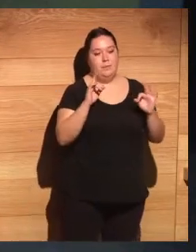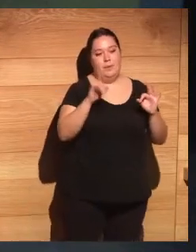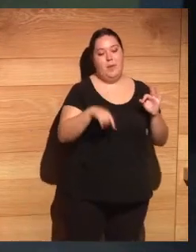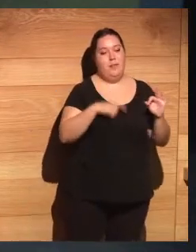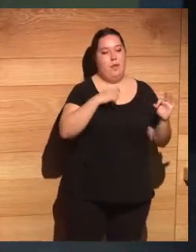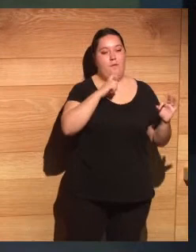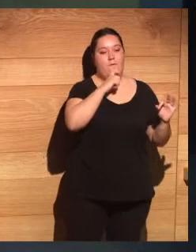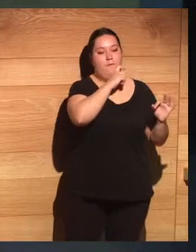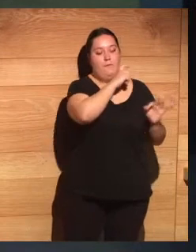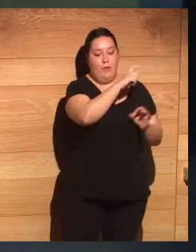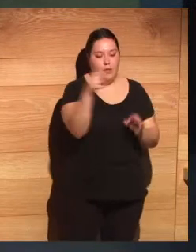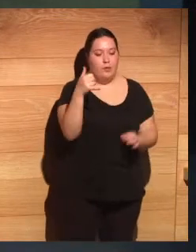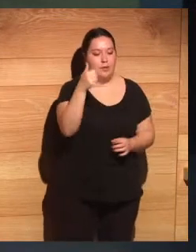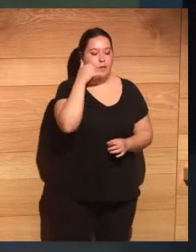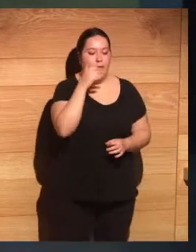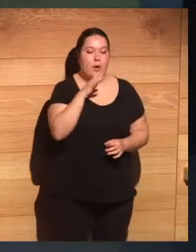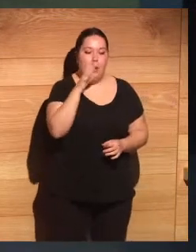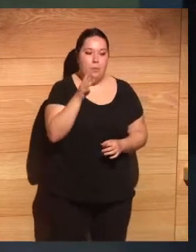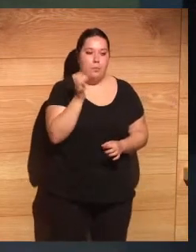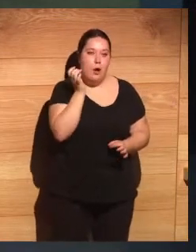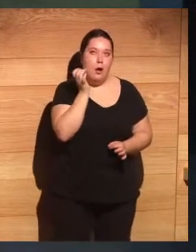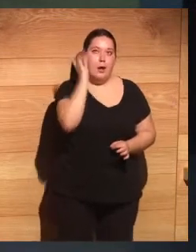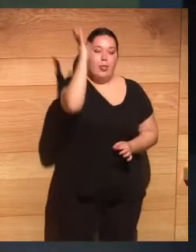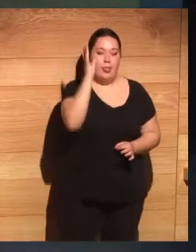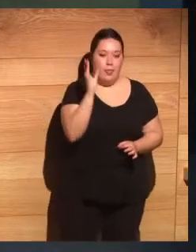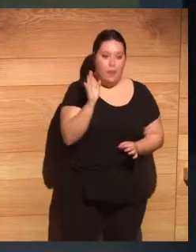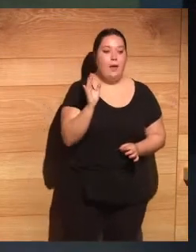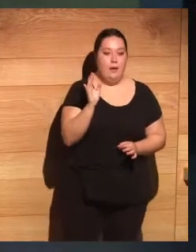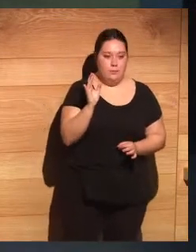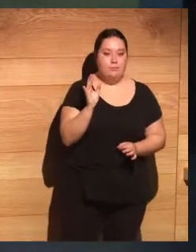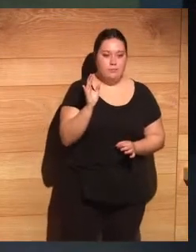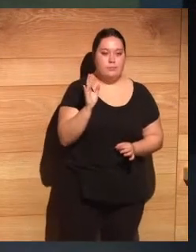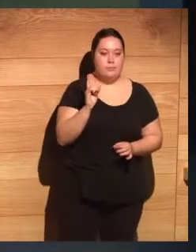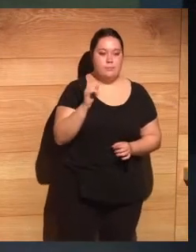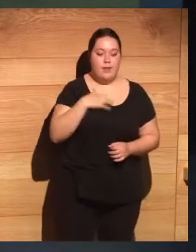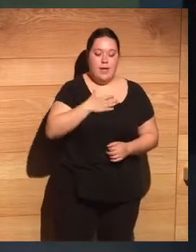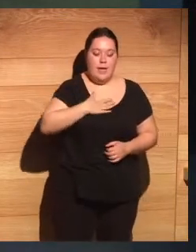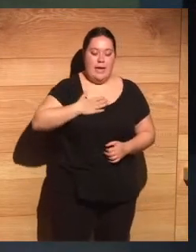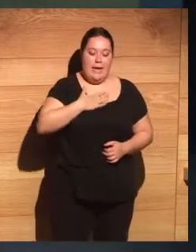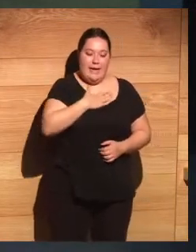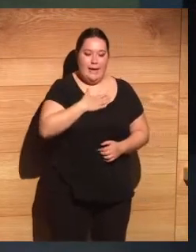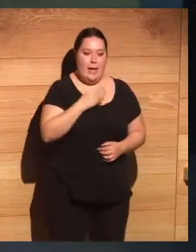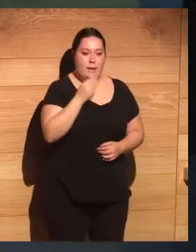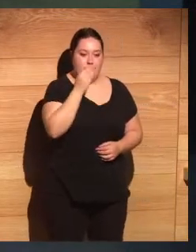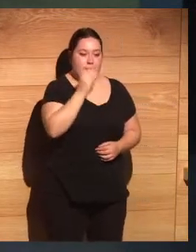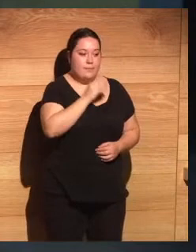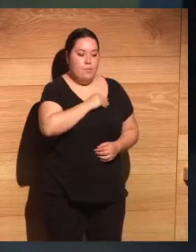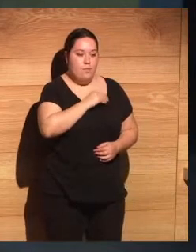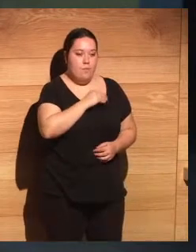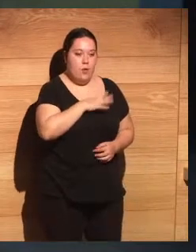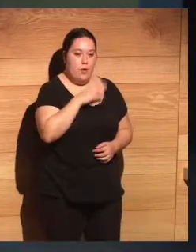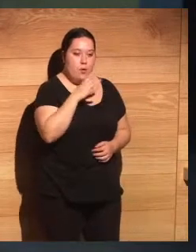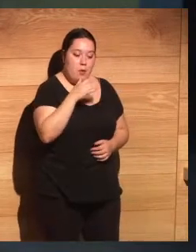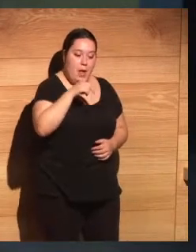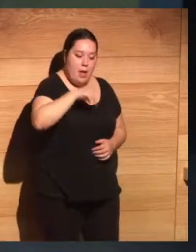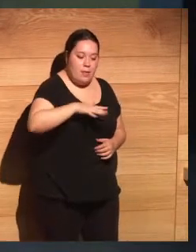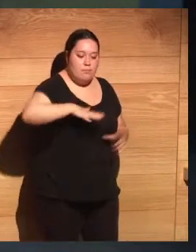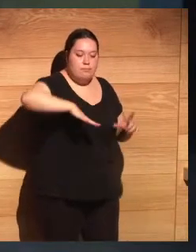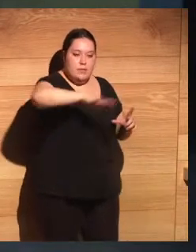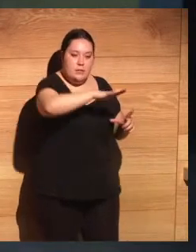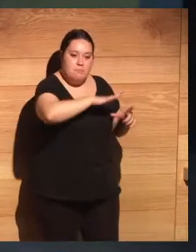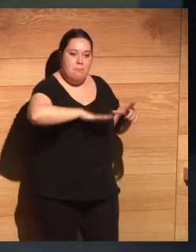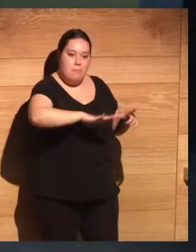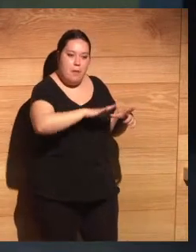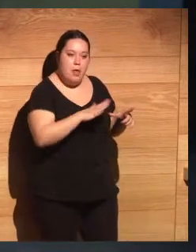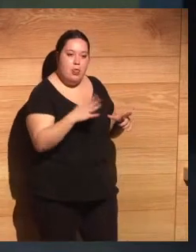por la iniciativa en general y por habernos acogido en su generosa casa. Estamos en un edificio, en fin, las